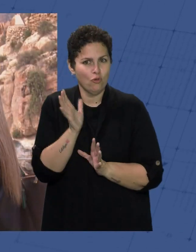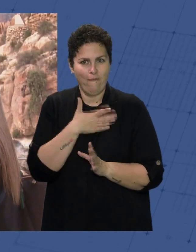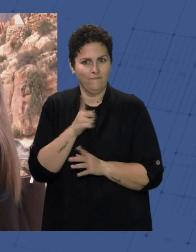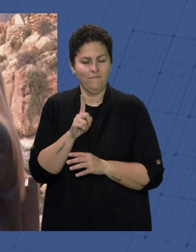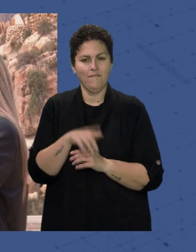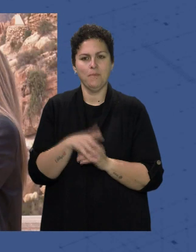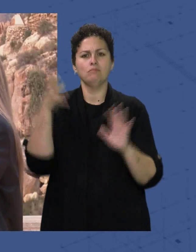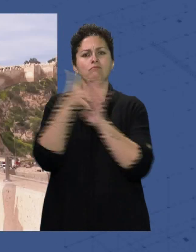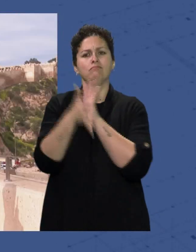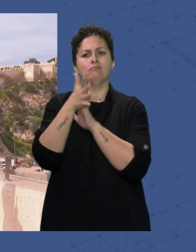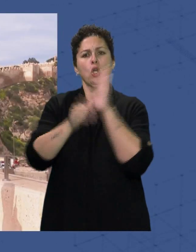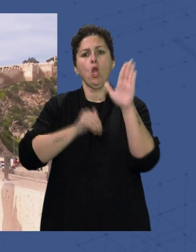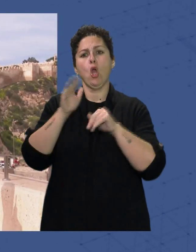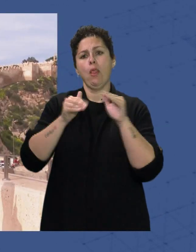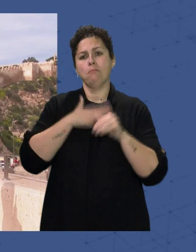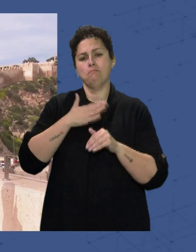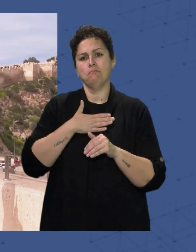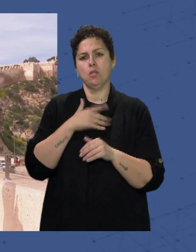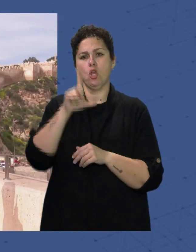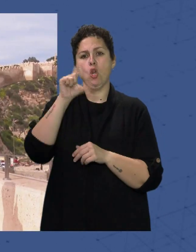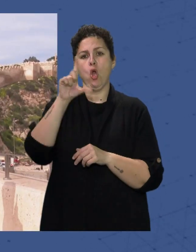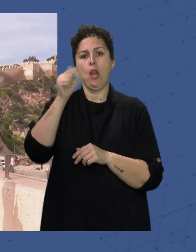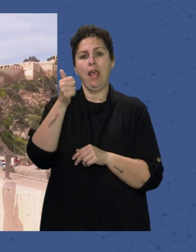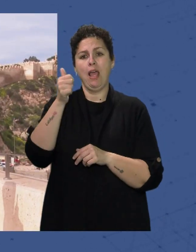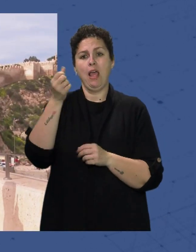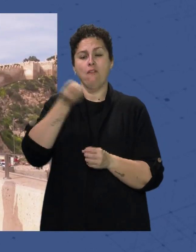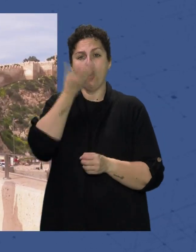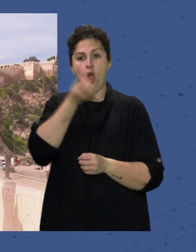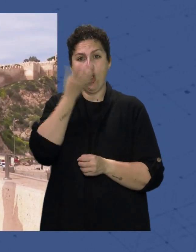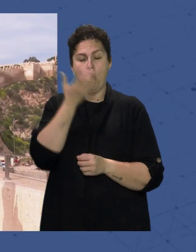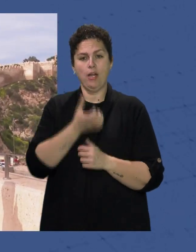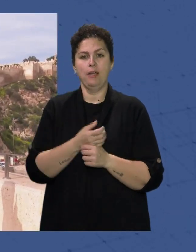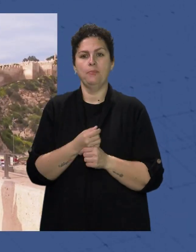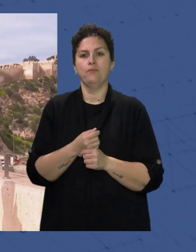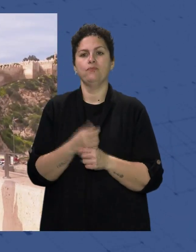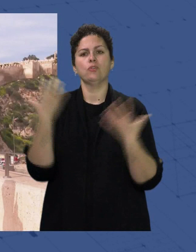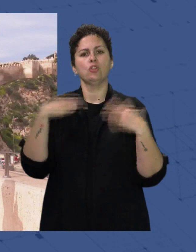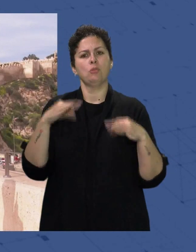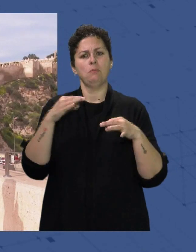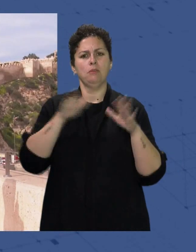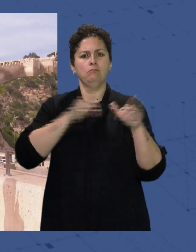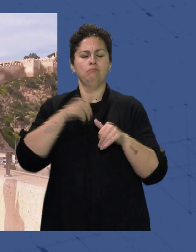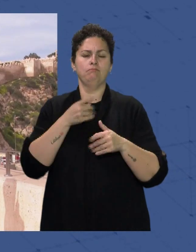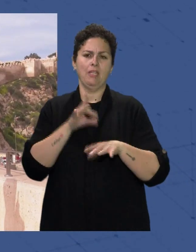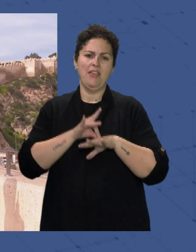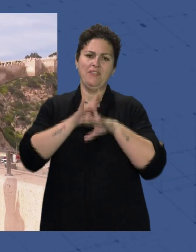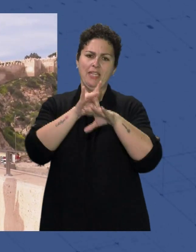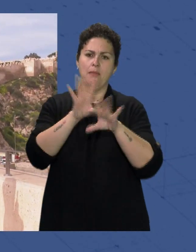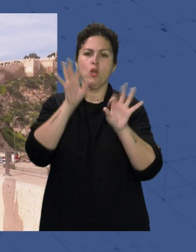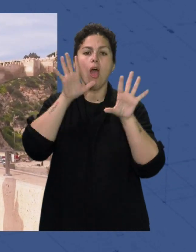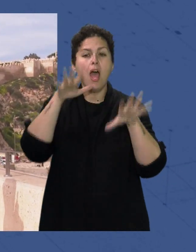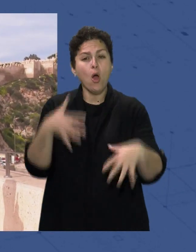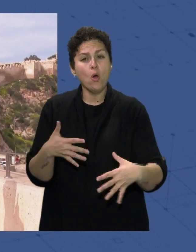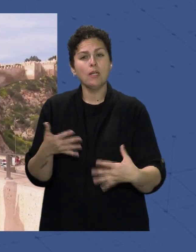que su colección Está inspirada en Lola Flores Y normalmente sacamos colecciones de invitadas Pero para esta ocasión